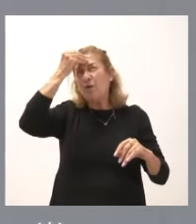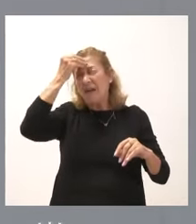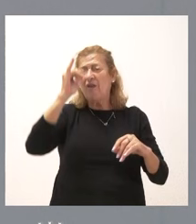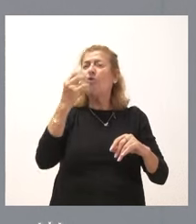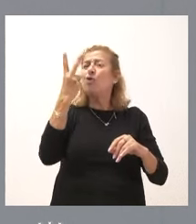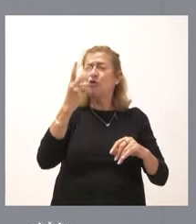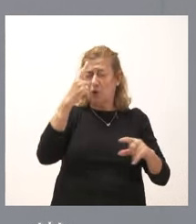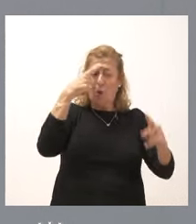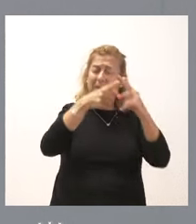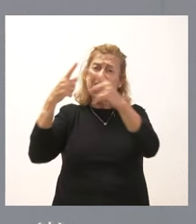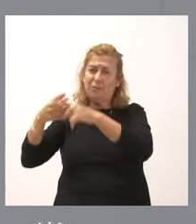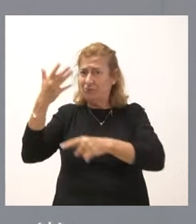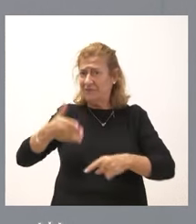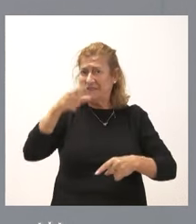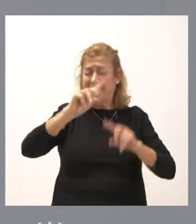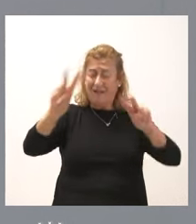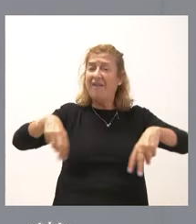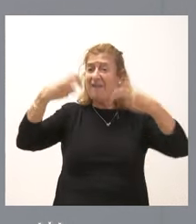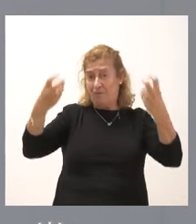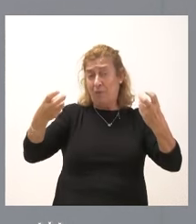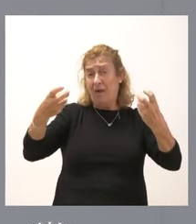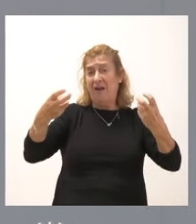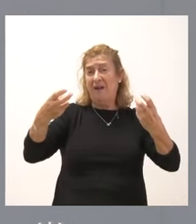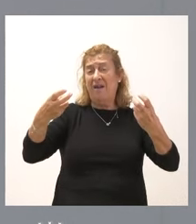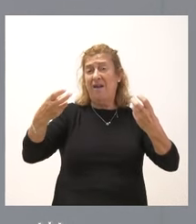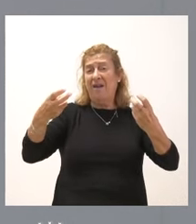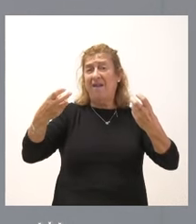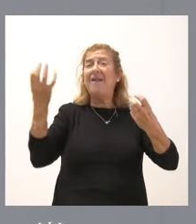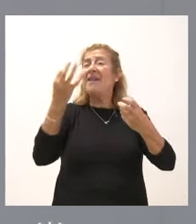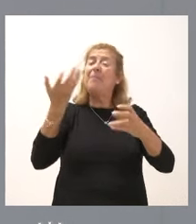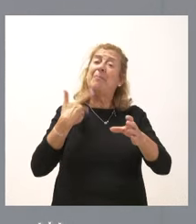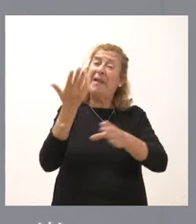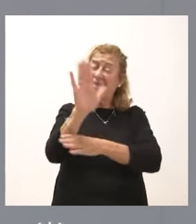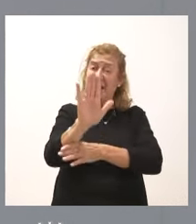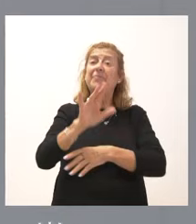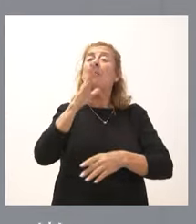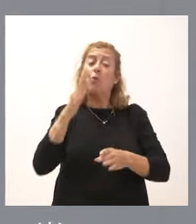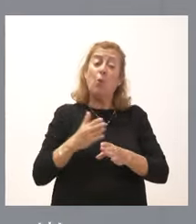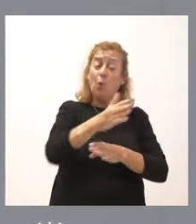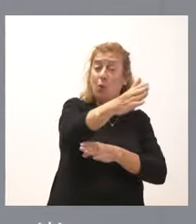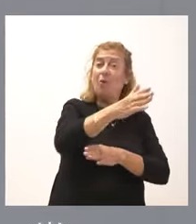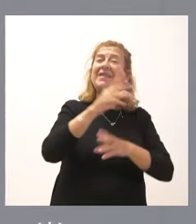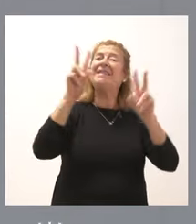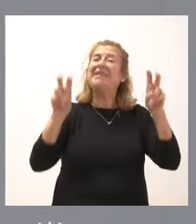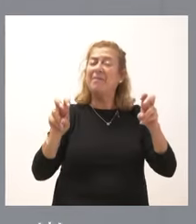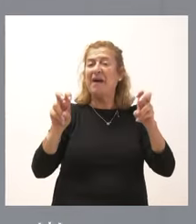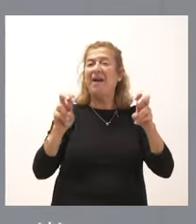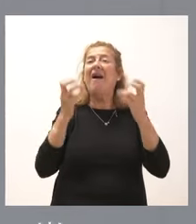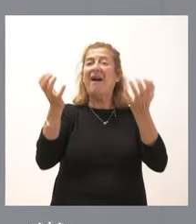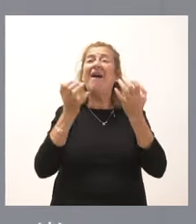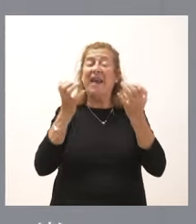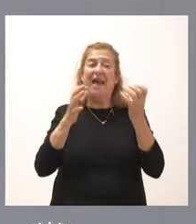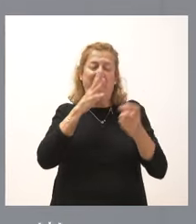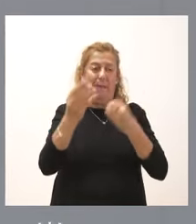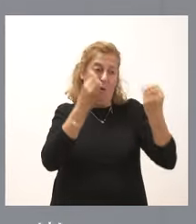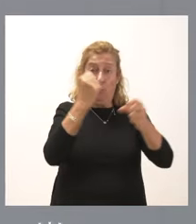fundamentales esa reforma que se plantea, por un lado, el hecho de ganar en eficiencia,